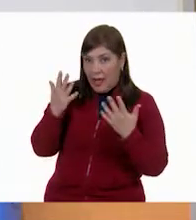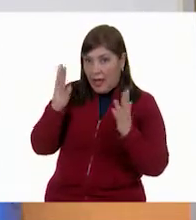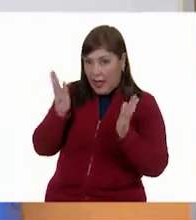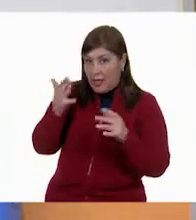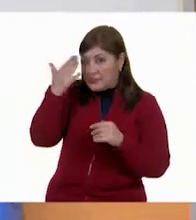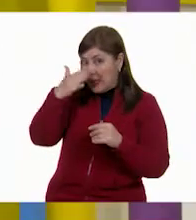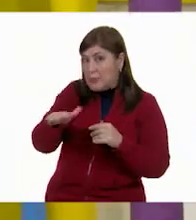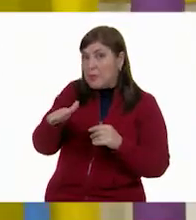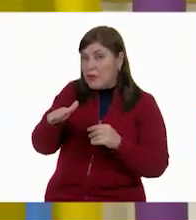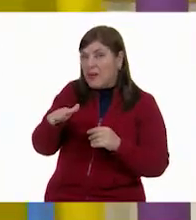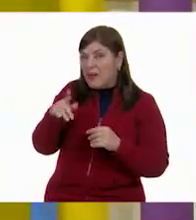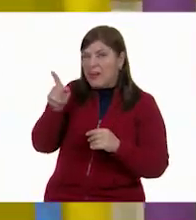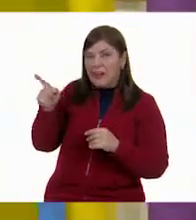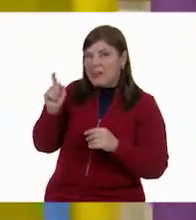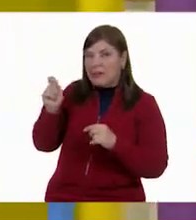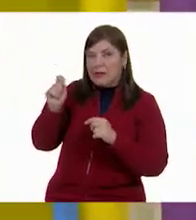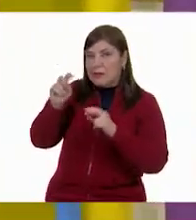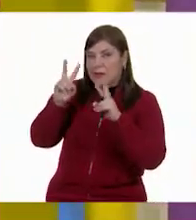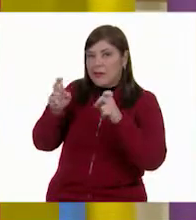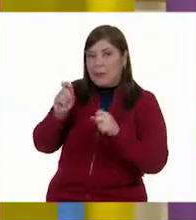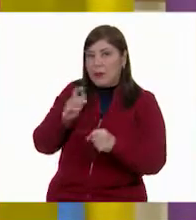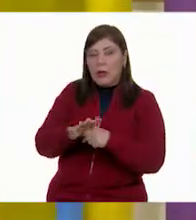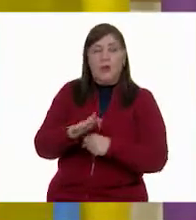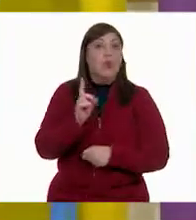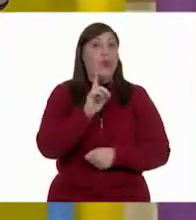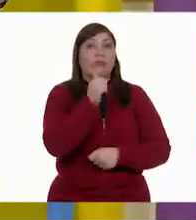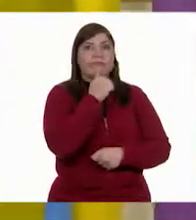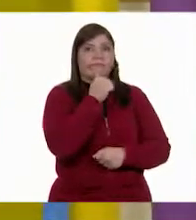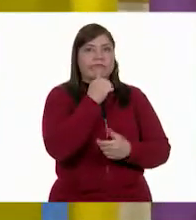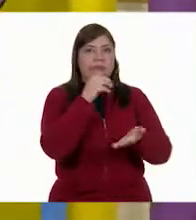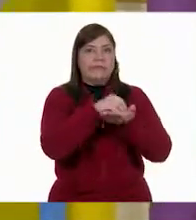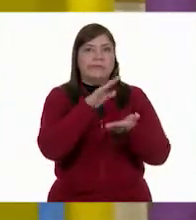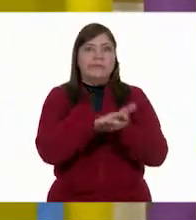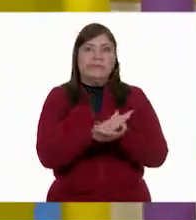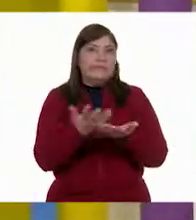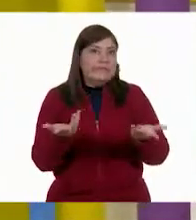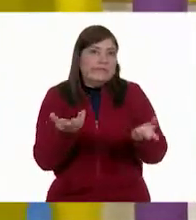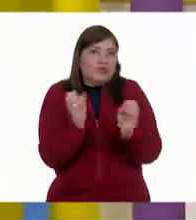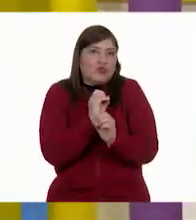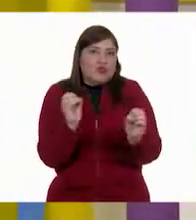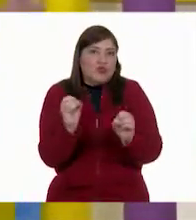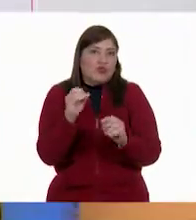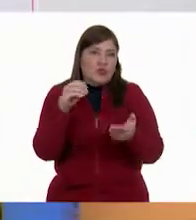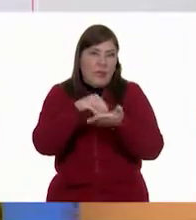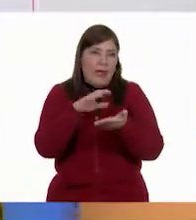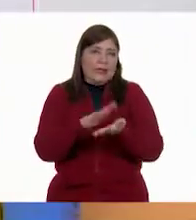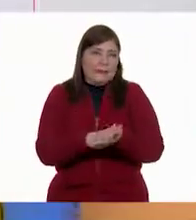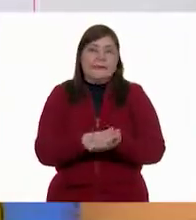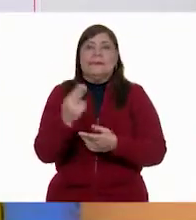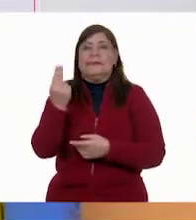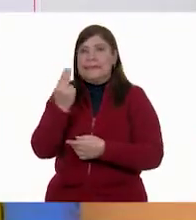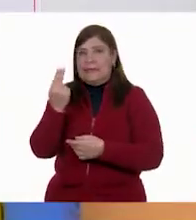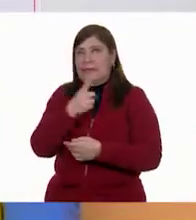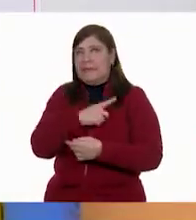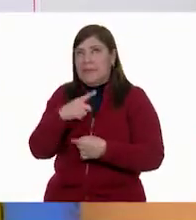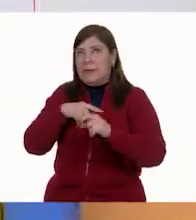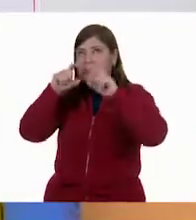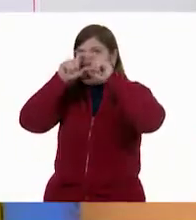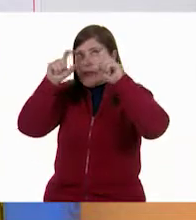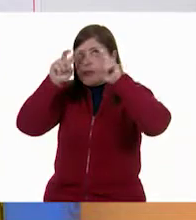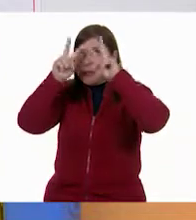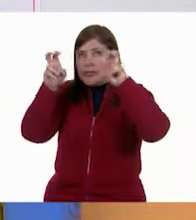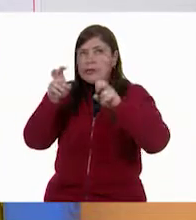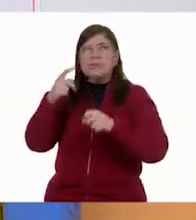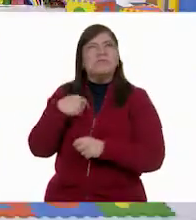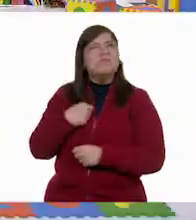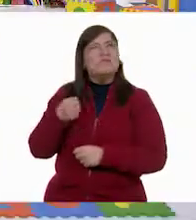Ah, claro. No tenemos idea de qué se trata. No sabemos porque no tiene título. Exacto. Entonces hay que colocarle un pequeño título. ¿Cómo